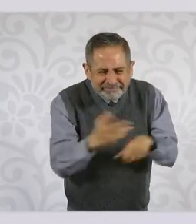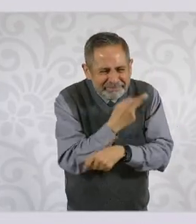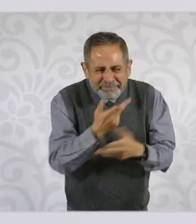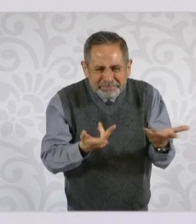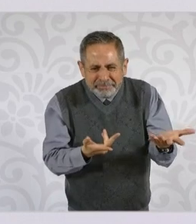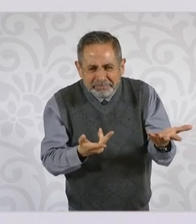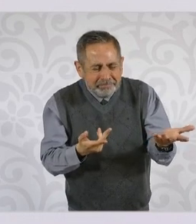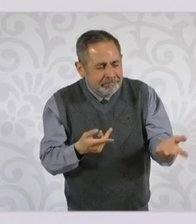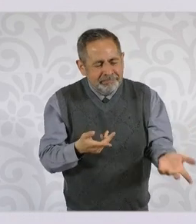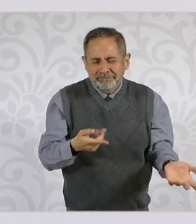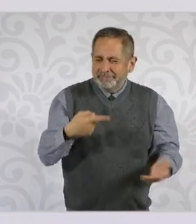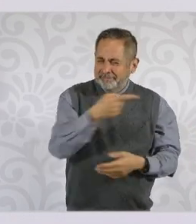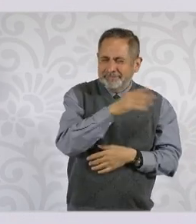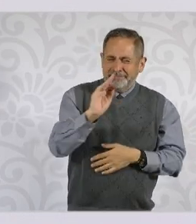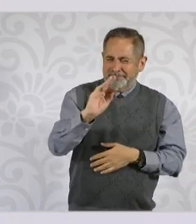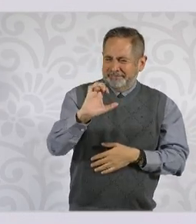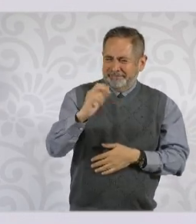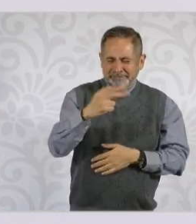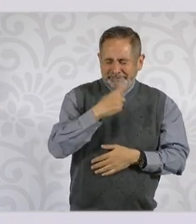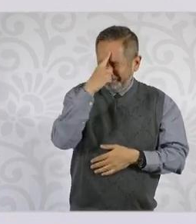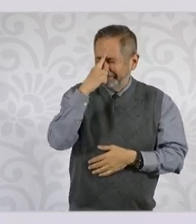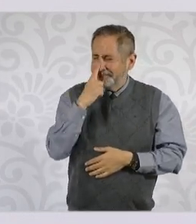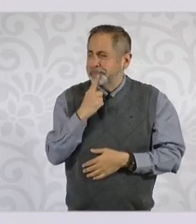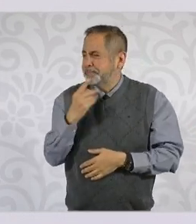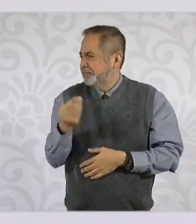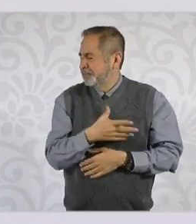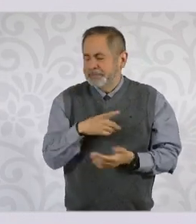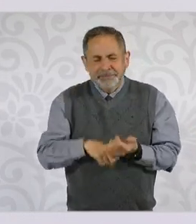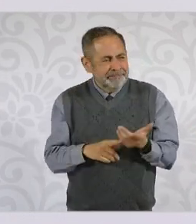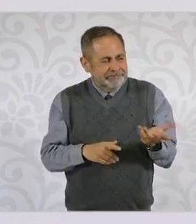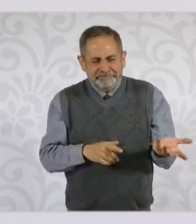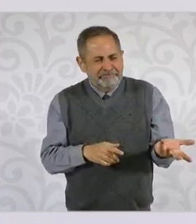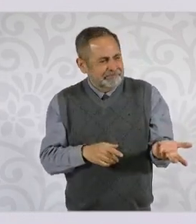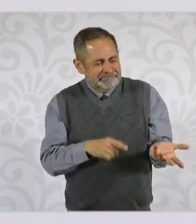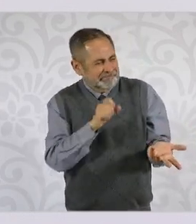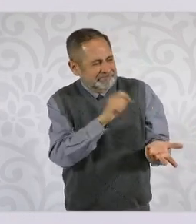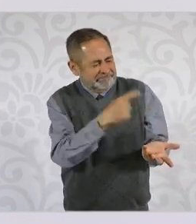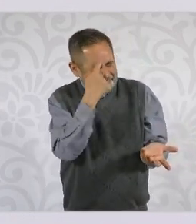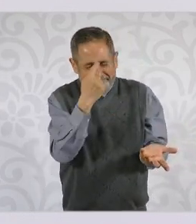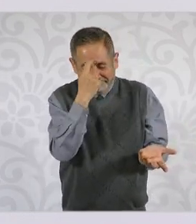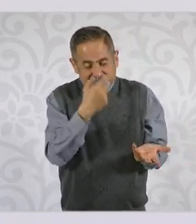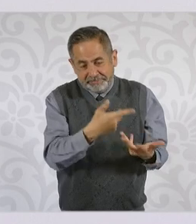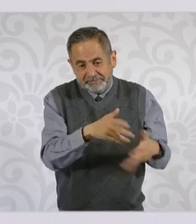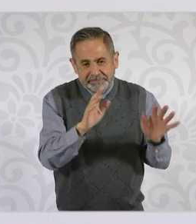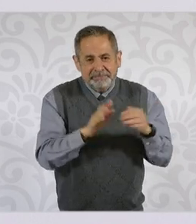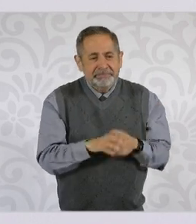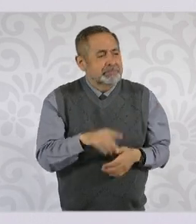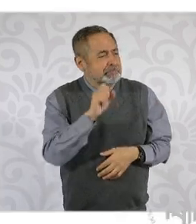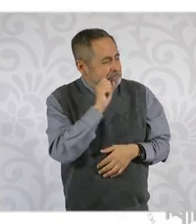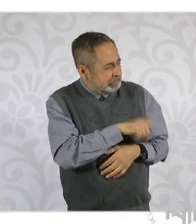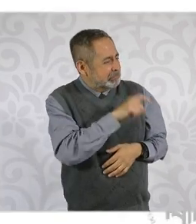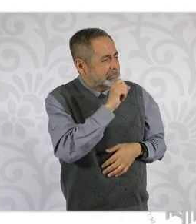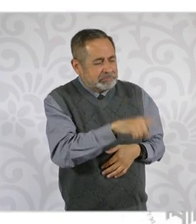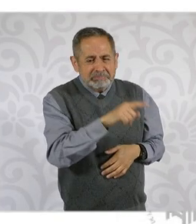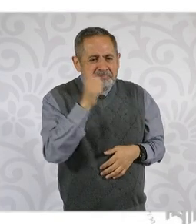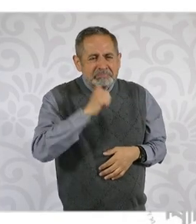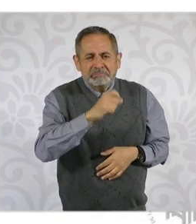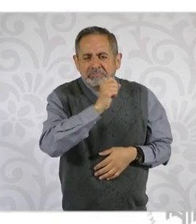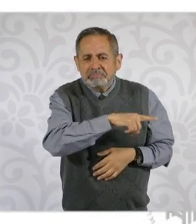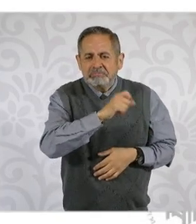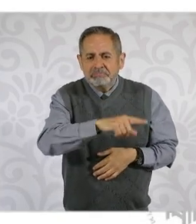cinismo, la verdad. Pero como él, ahí están los mismos pues de siempre